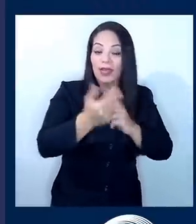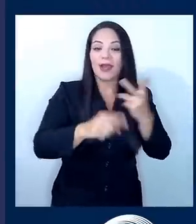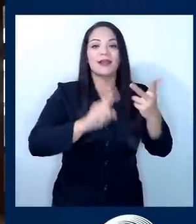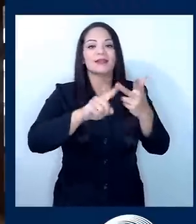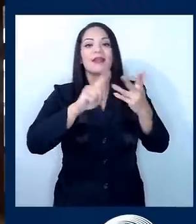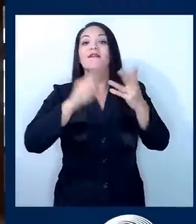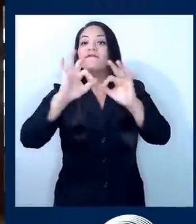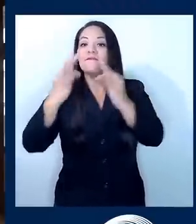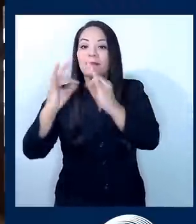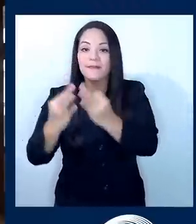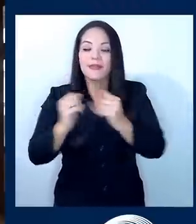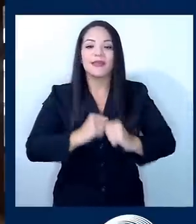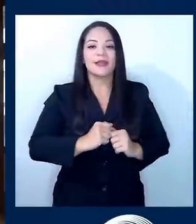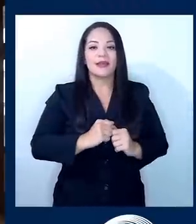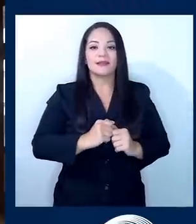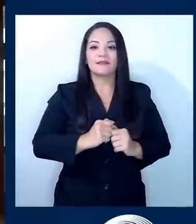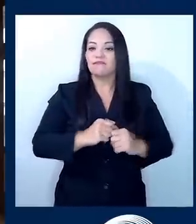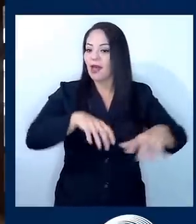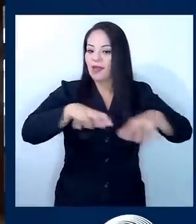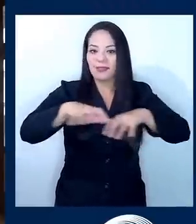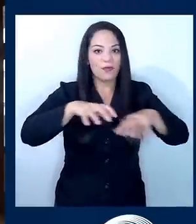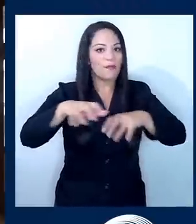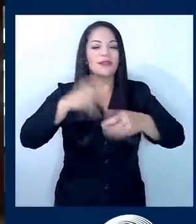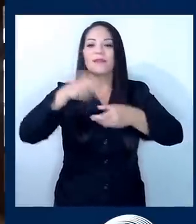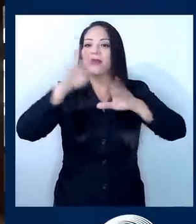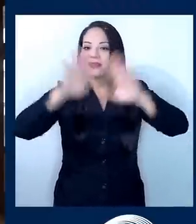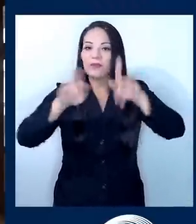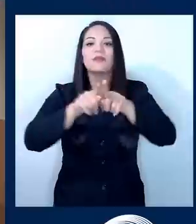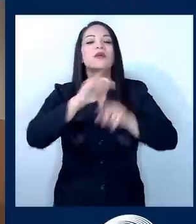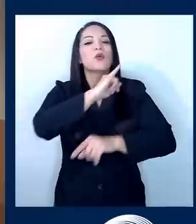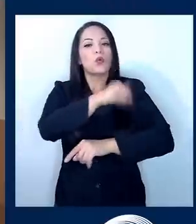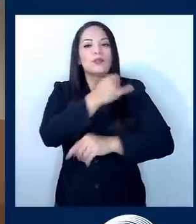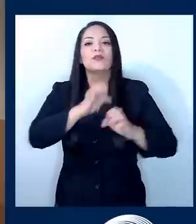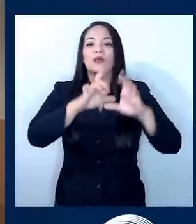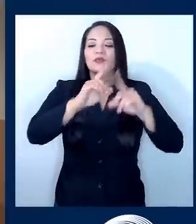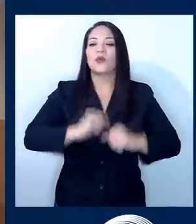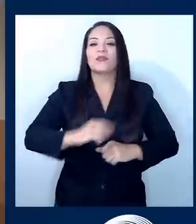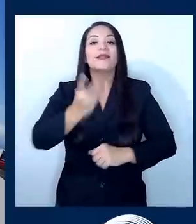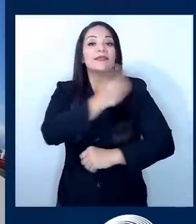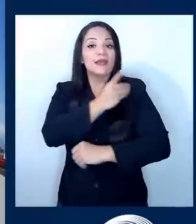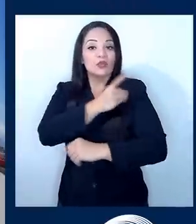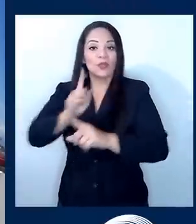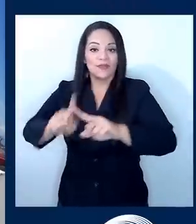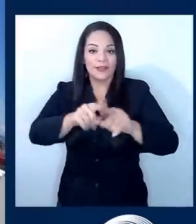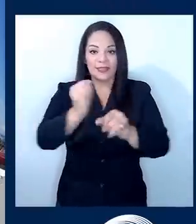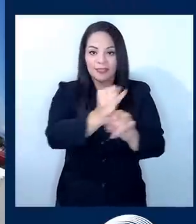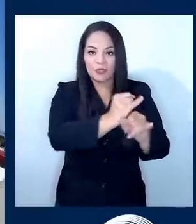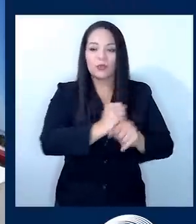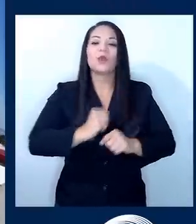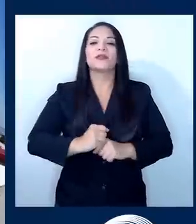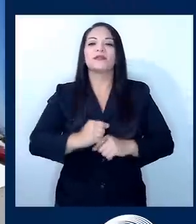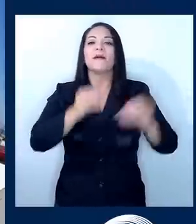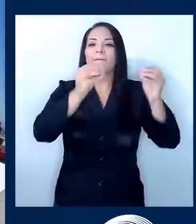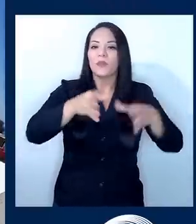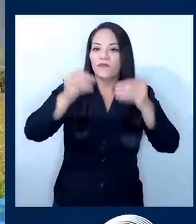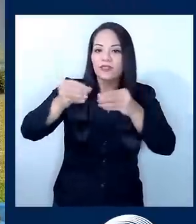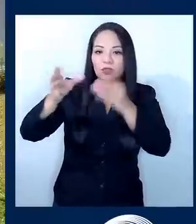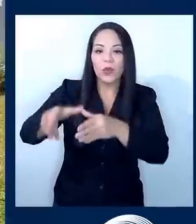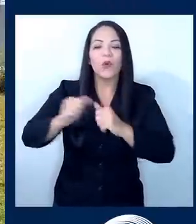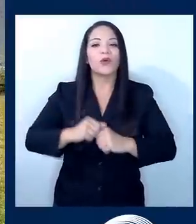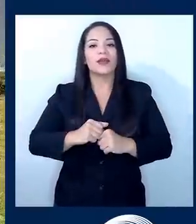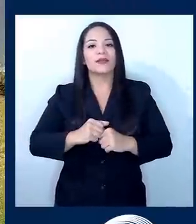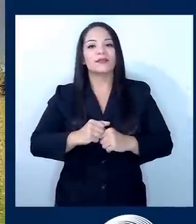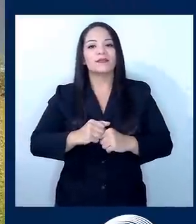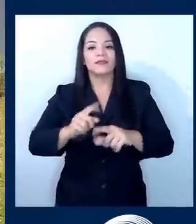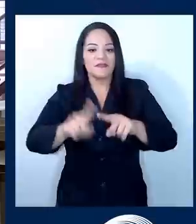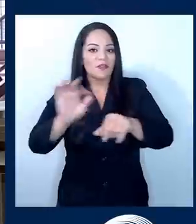y participaron activamente las juntas de educación, los directores de esos centros, docentes, el personal de los